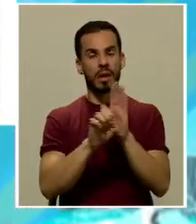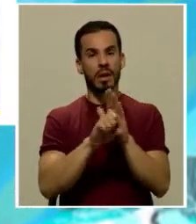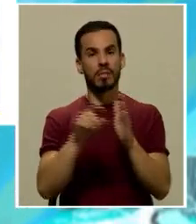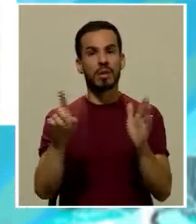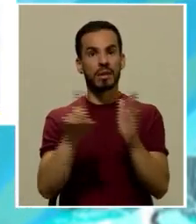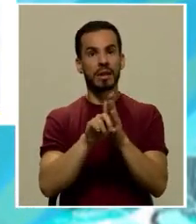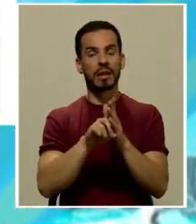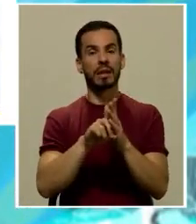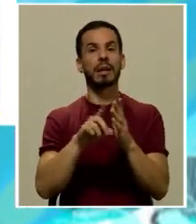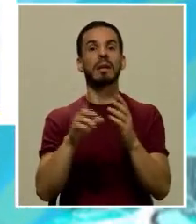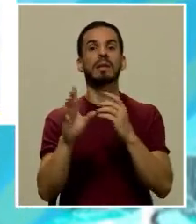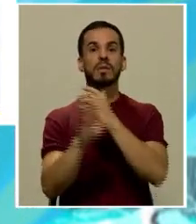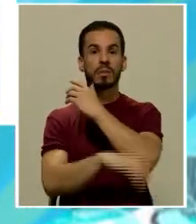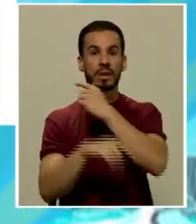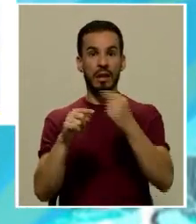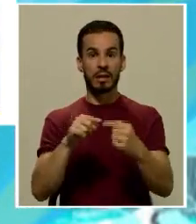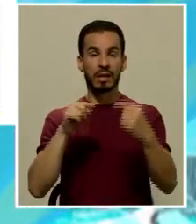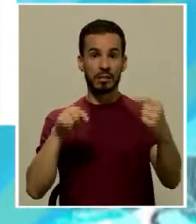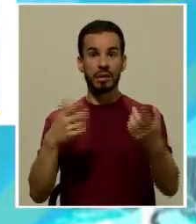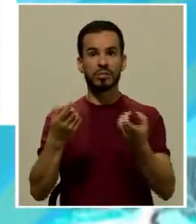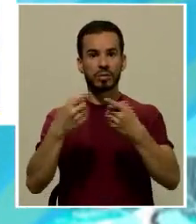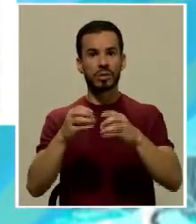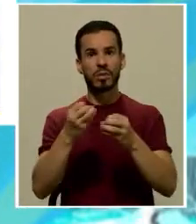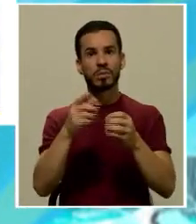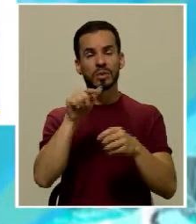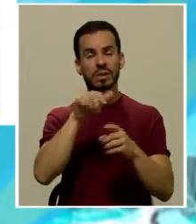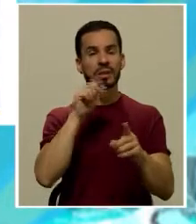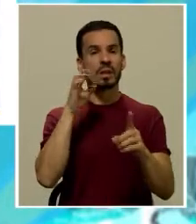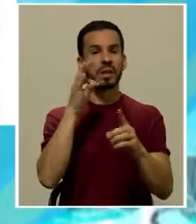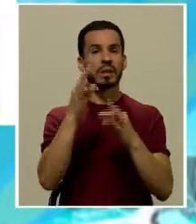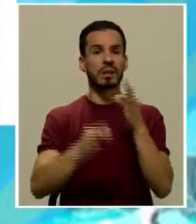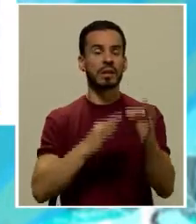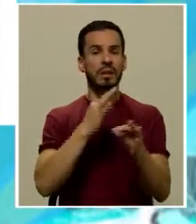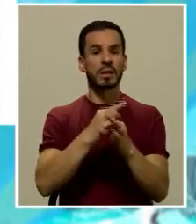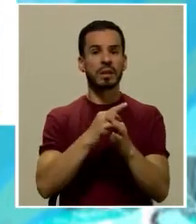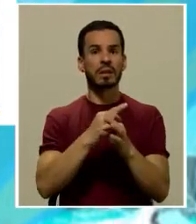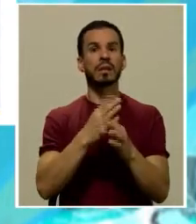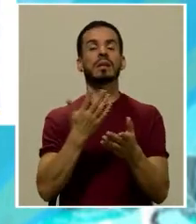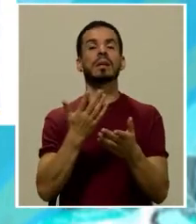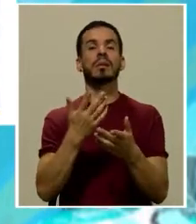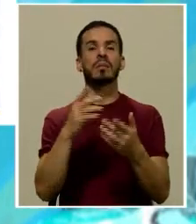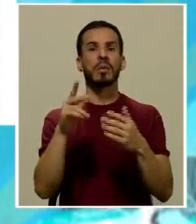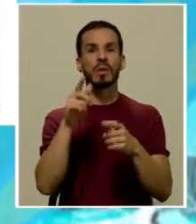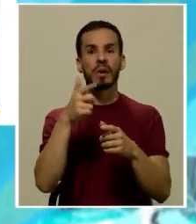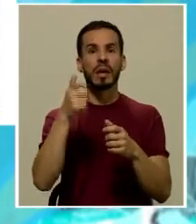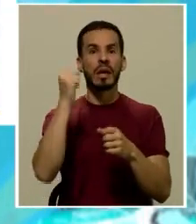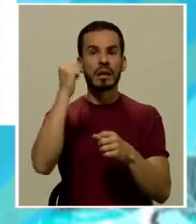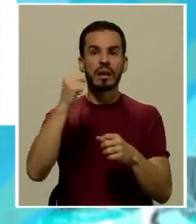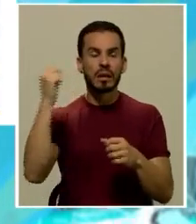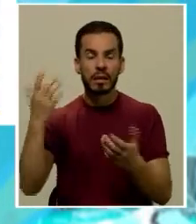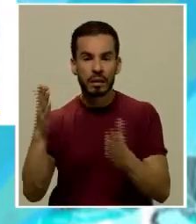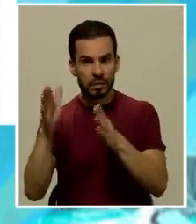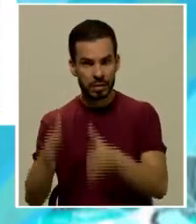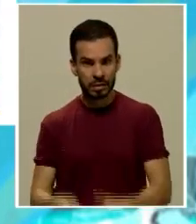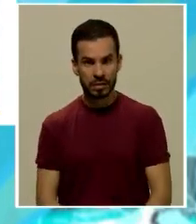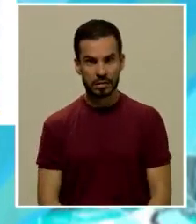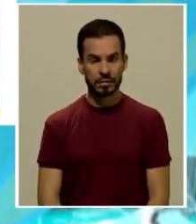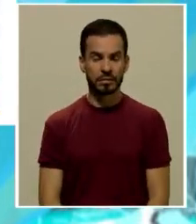derecho penal del enemigo que se da mucho en ese tipo de delincuencia y en las normas que se han ido aprobando